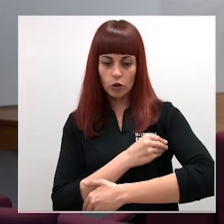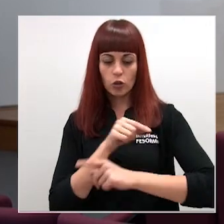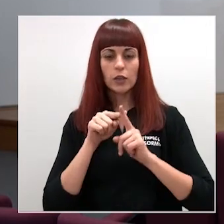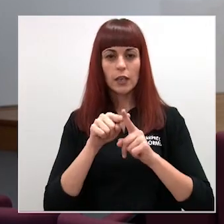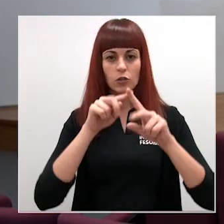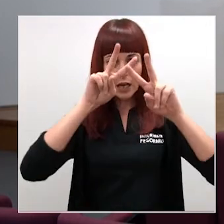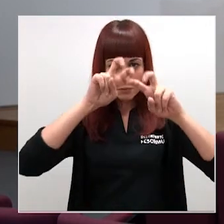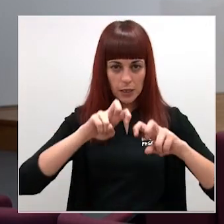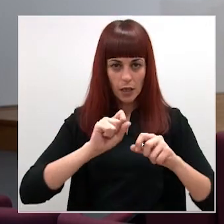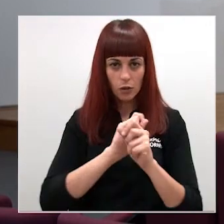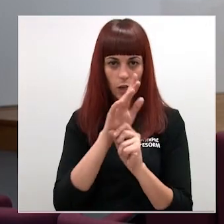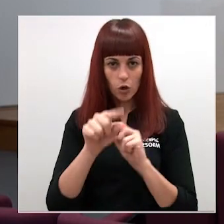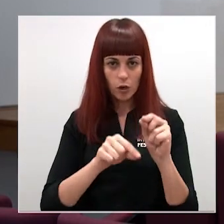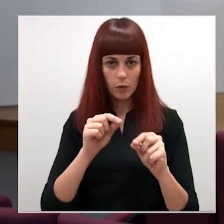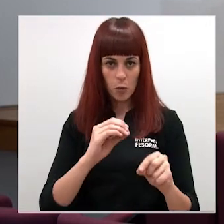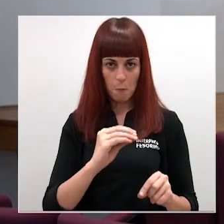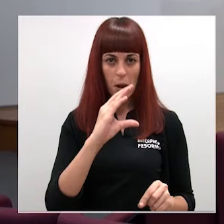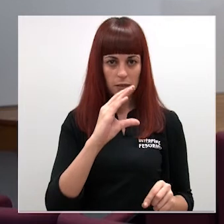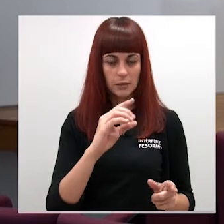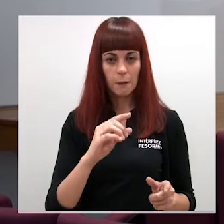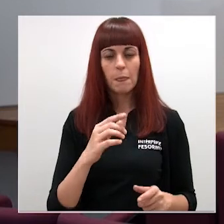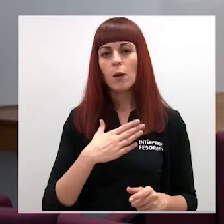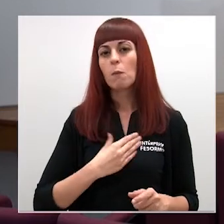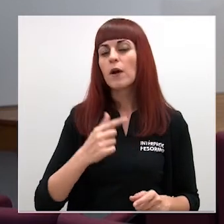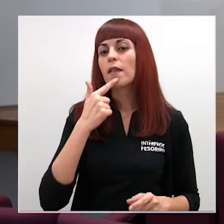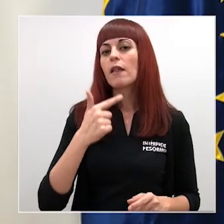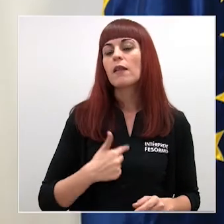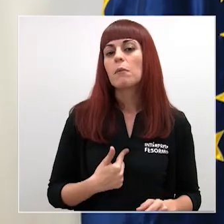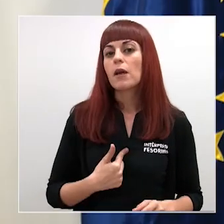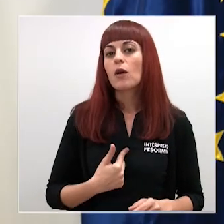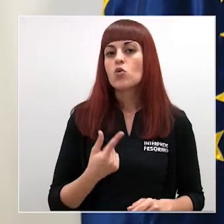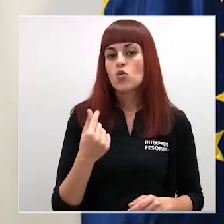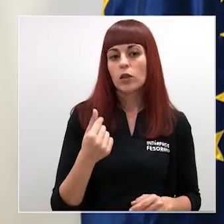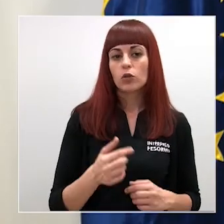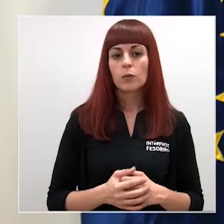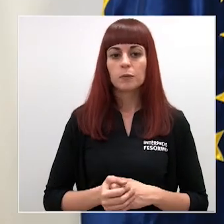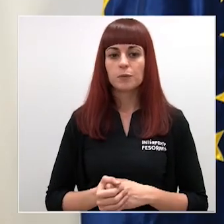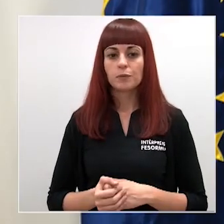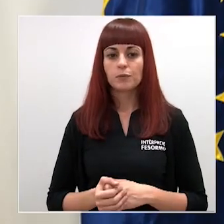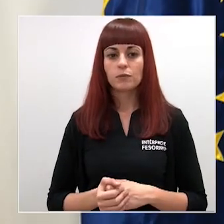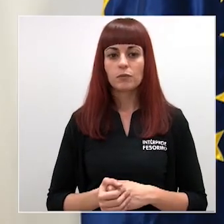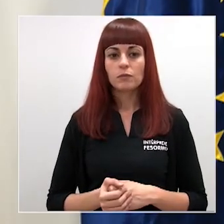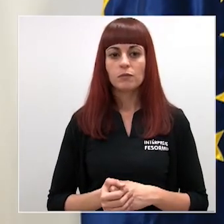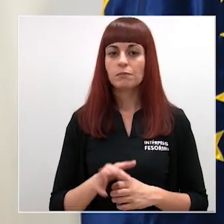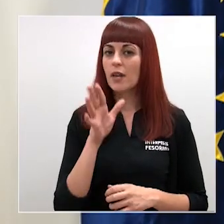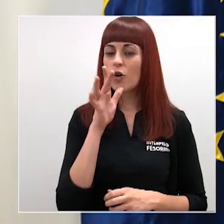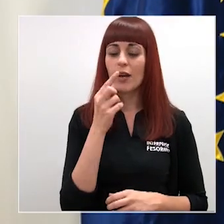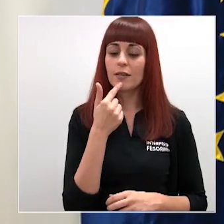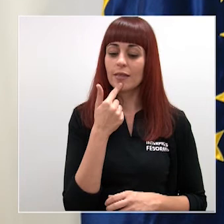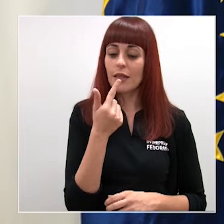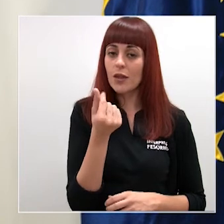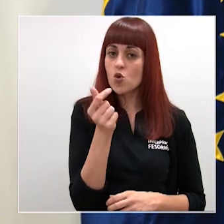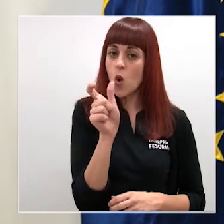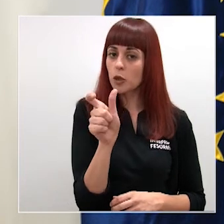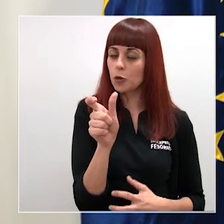relativa al coronavirus le preguntan si puede precisar en cuanto bueno ahora mismo no lo puedo precisar puesto